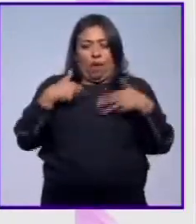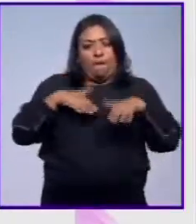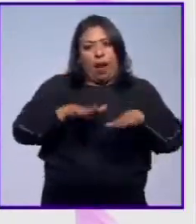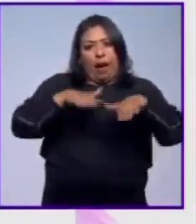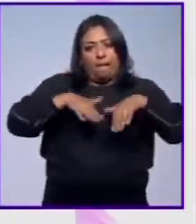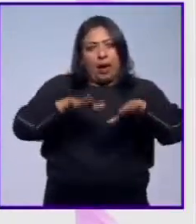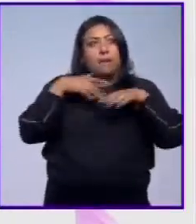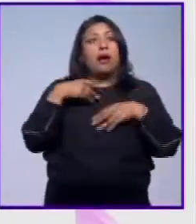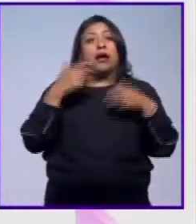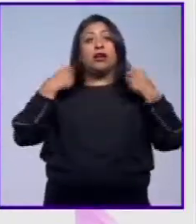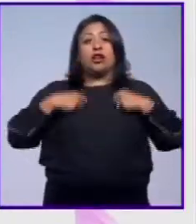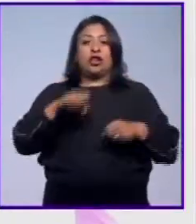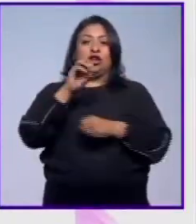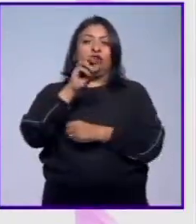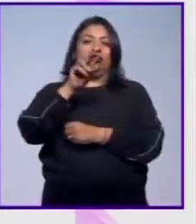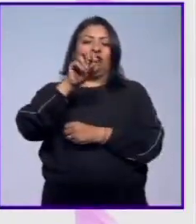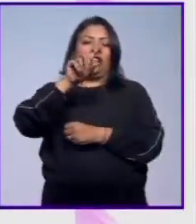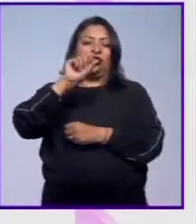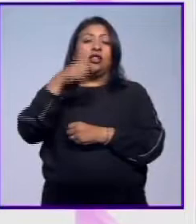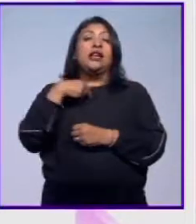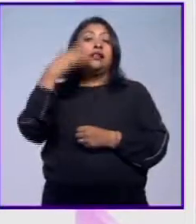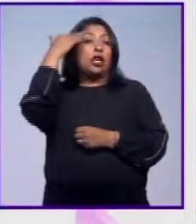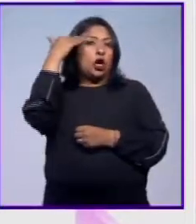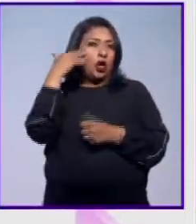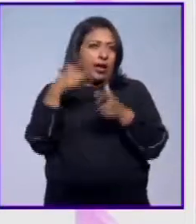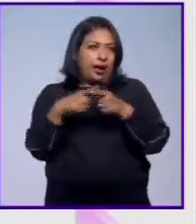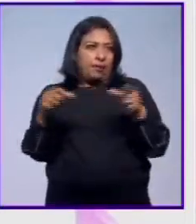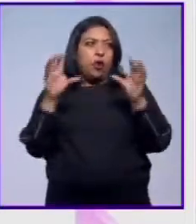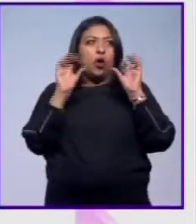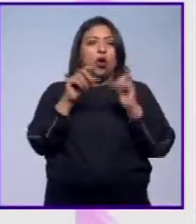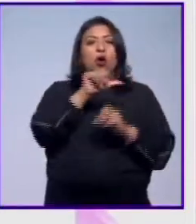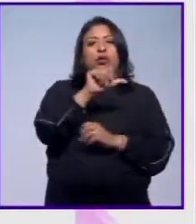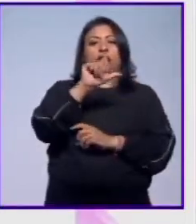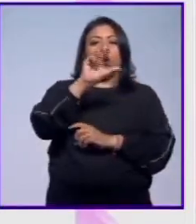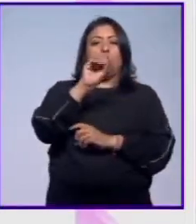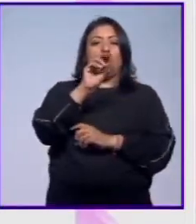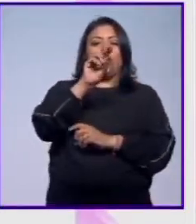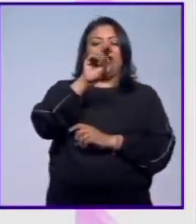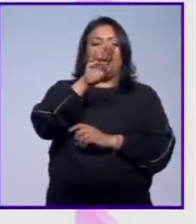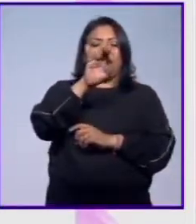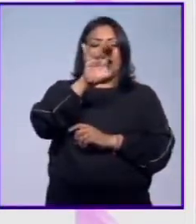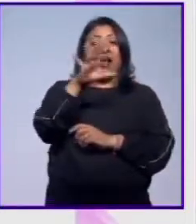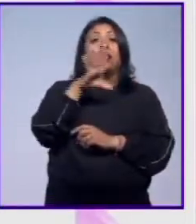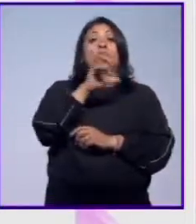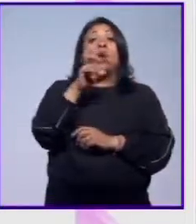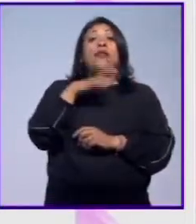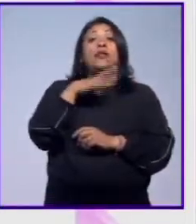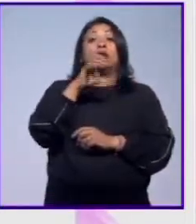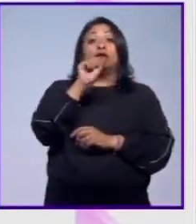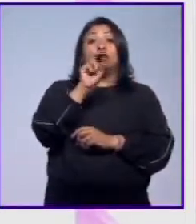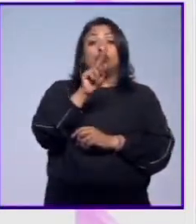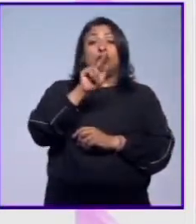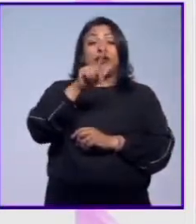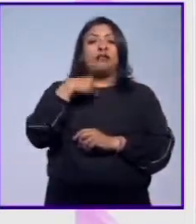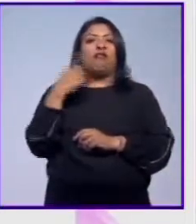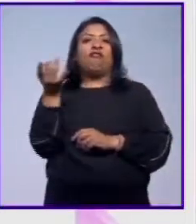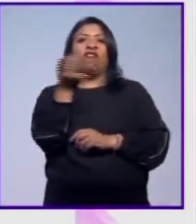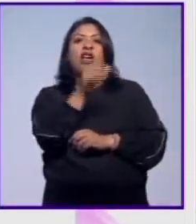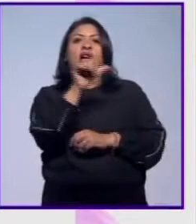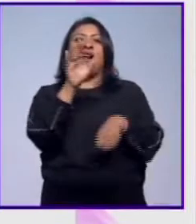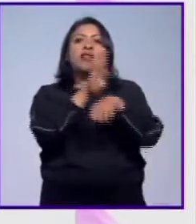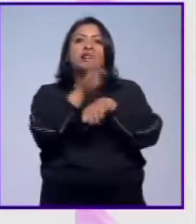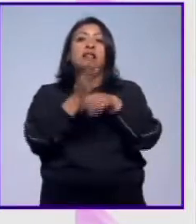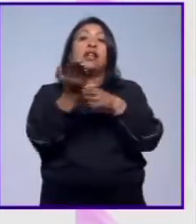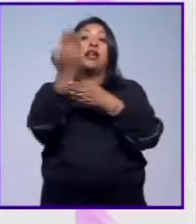la camiseta de Osvaldo Sánchez de Corea-Japón, o la camiseta de Oribe Peralta cuando la Selección Sub-17 le ganó a Brasil